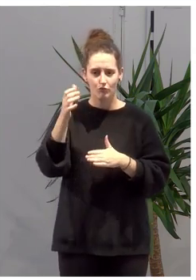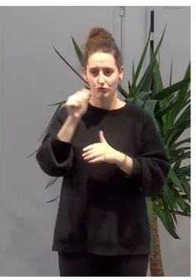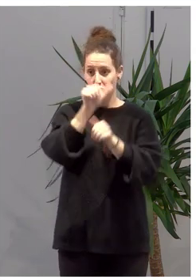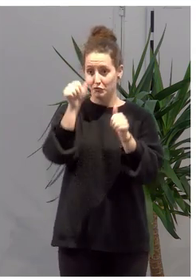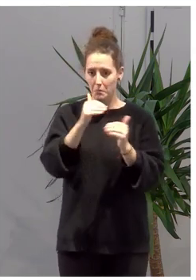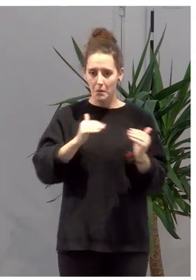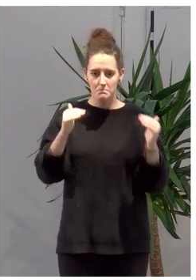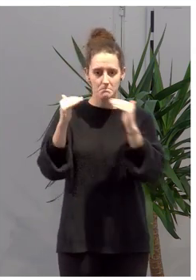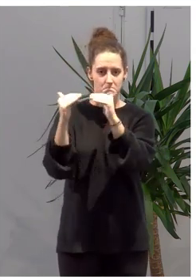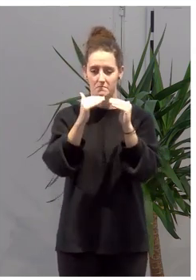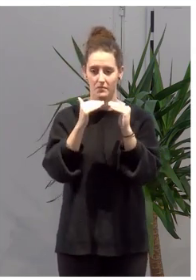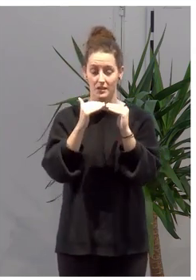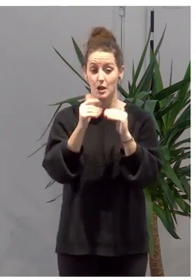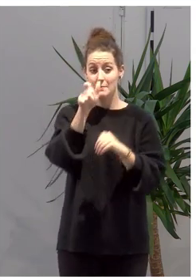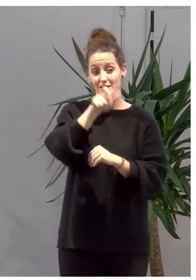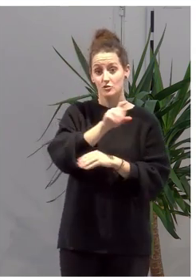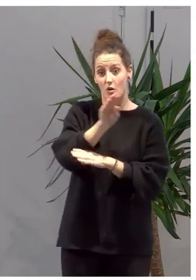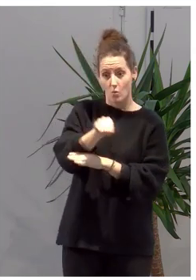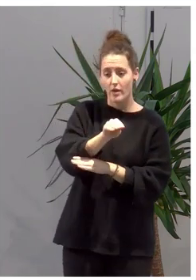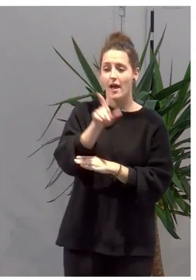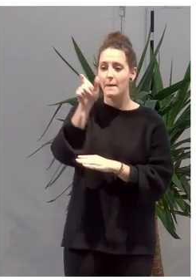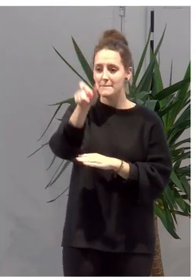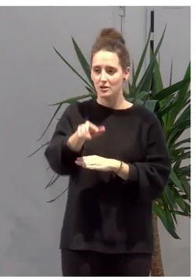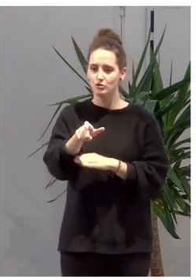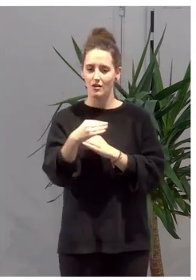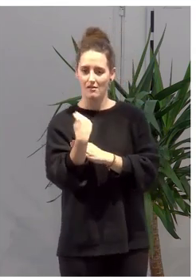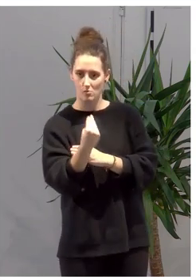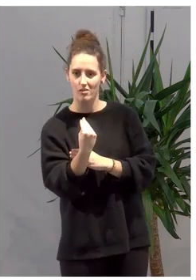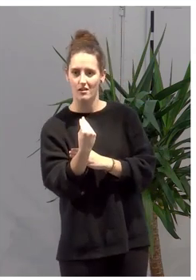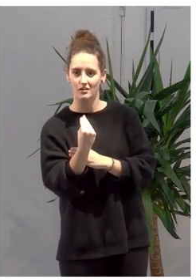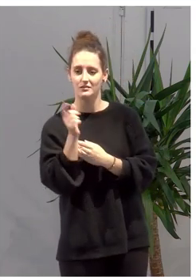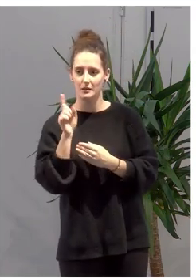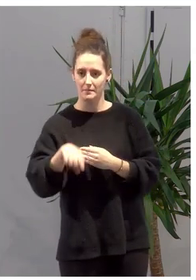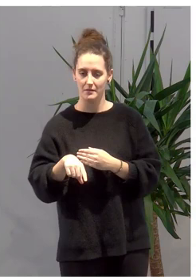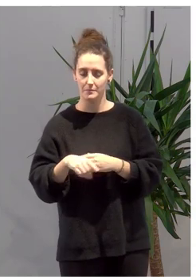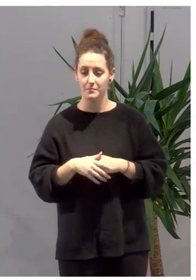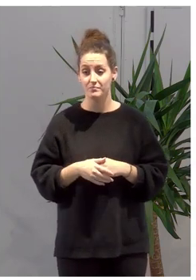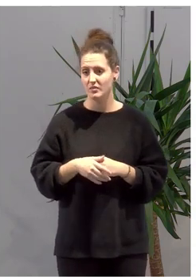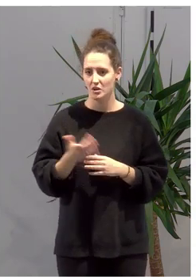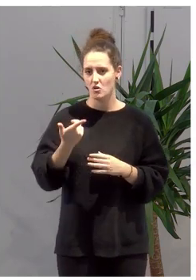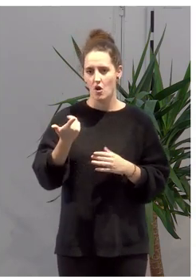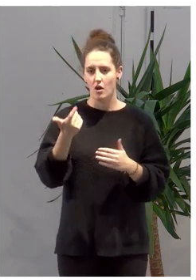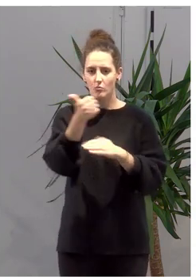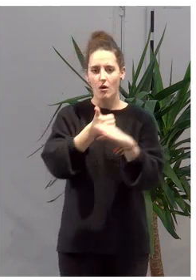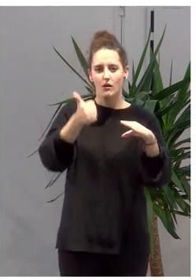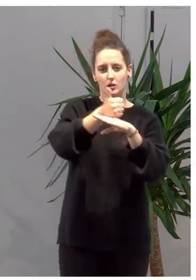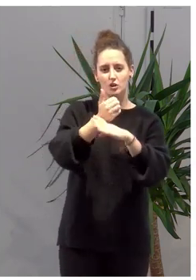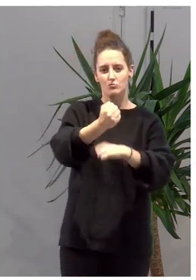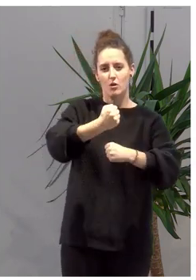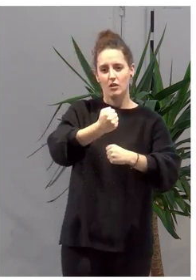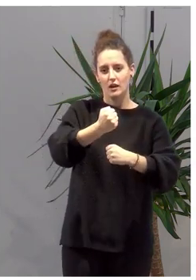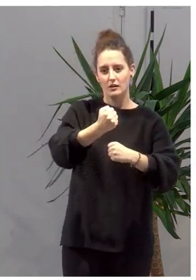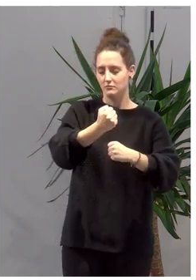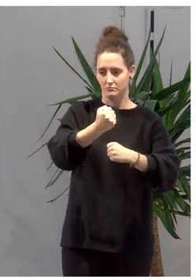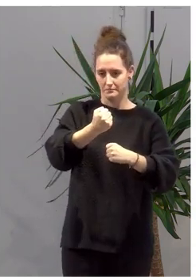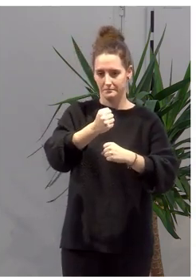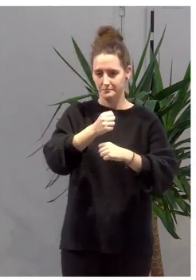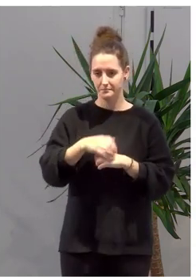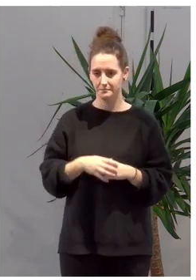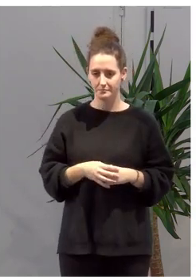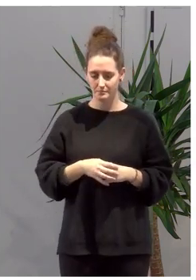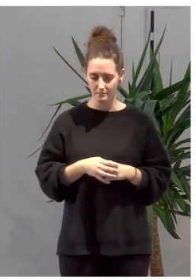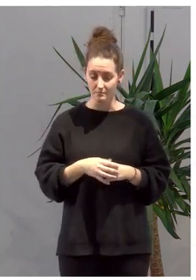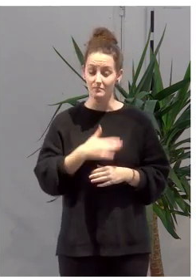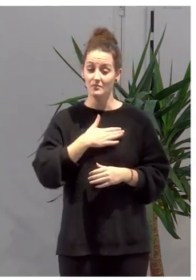quienes cuidan y entre quienes son también cuidados y no desde una posición de poder. Y esto es lo que queremos